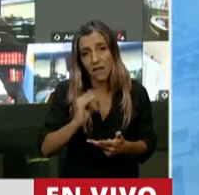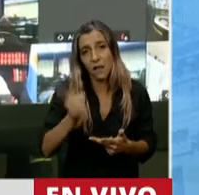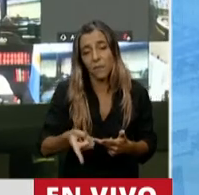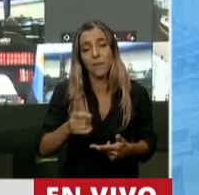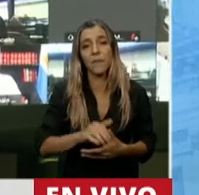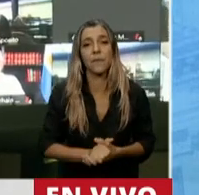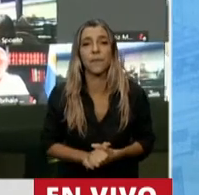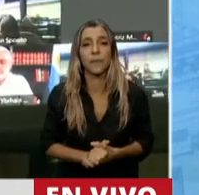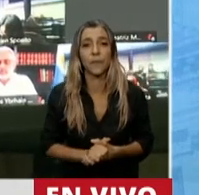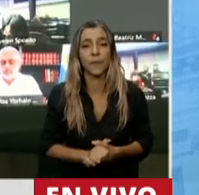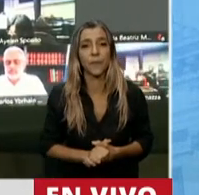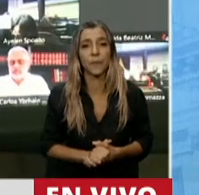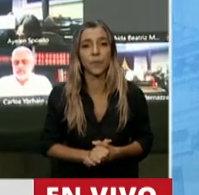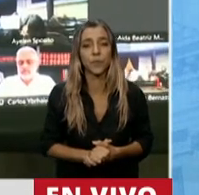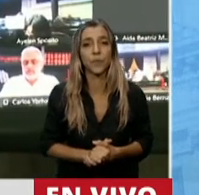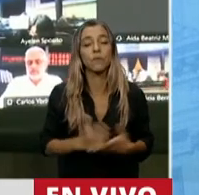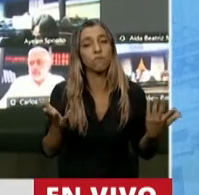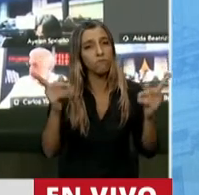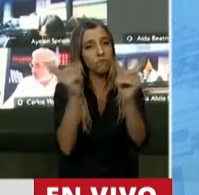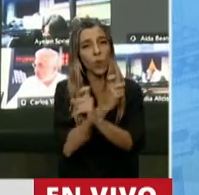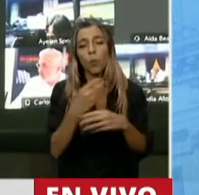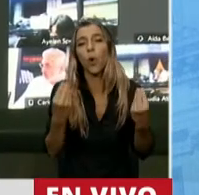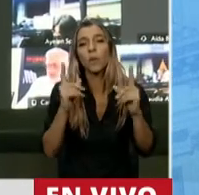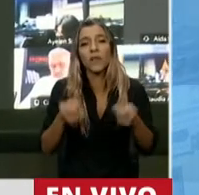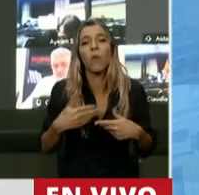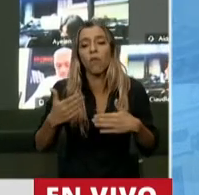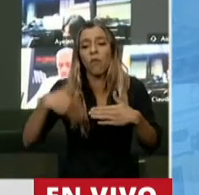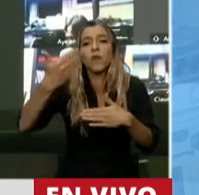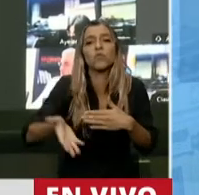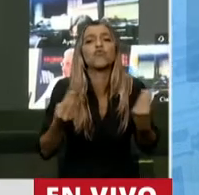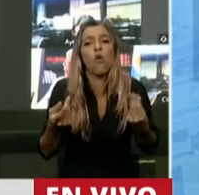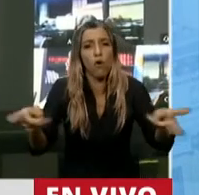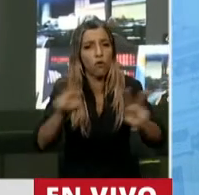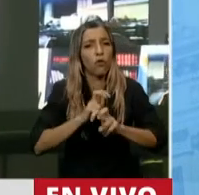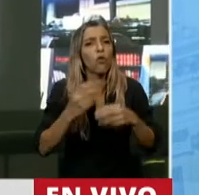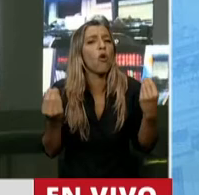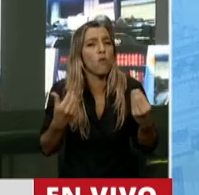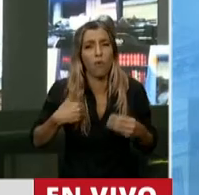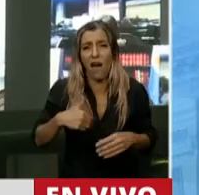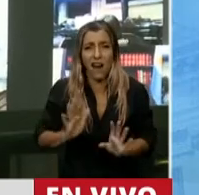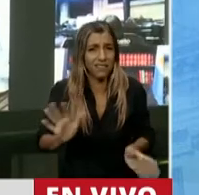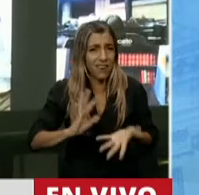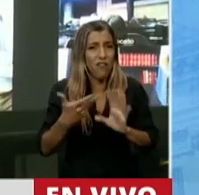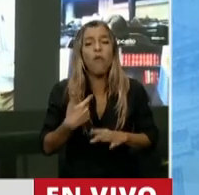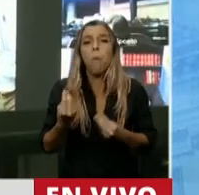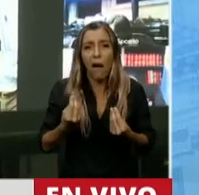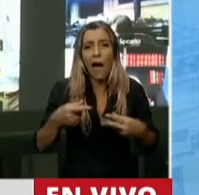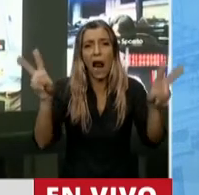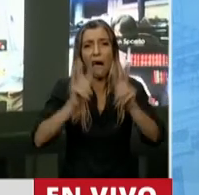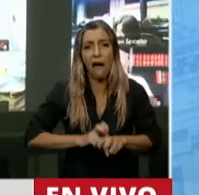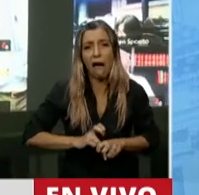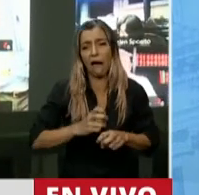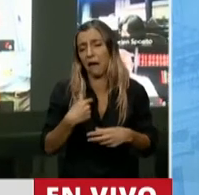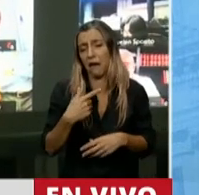en fin, por los problemas de implementación, de cómo lo van a recaudar, la Argentina tiene una muy mala política tributaria,